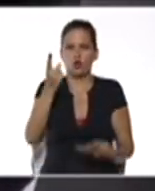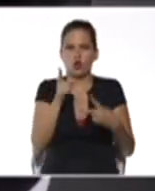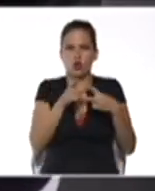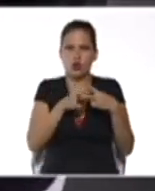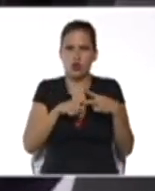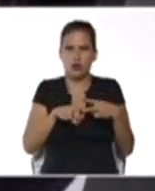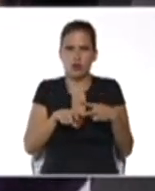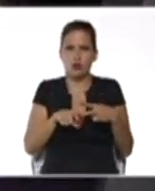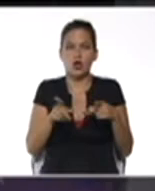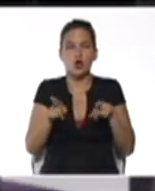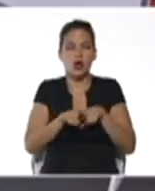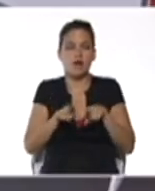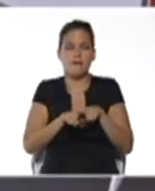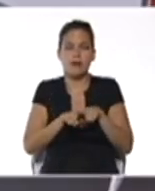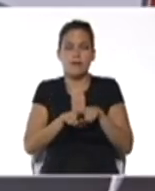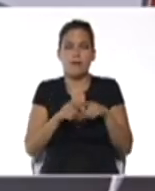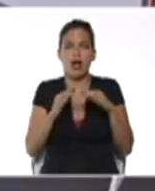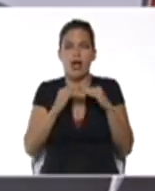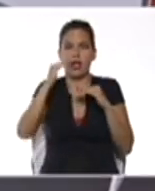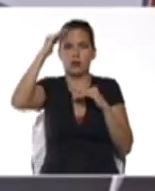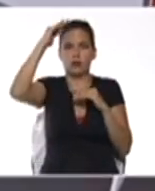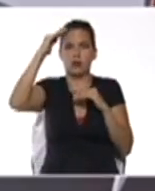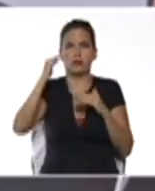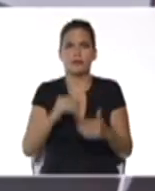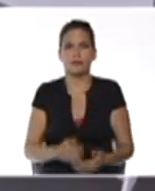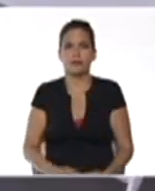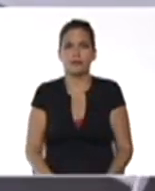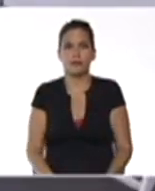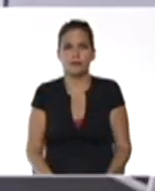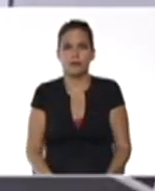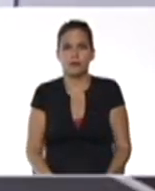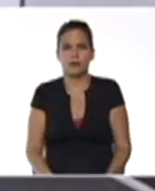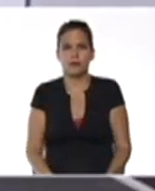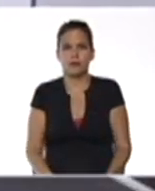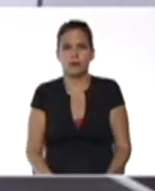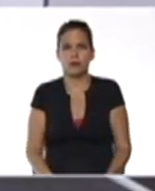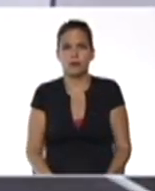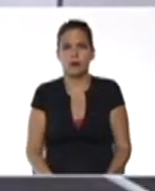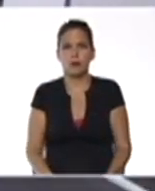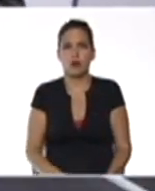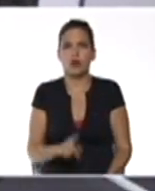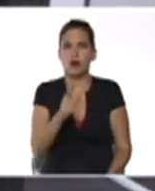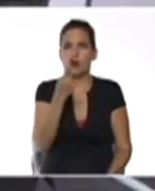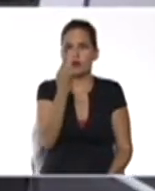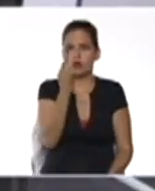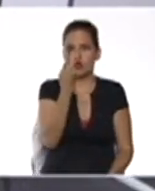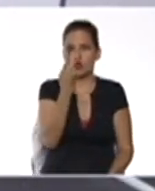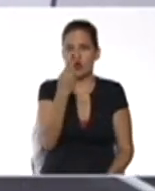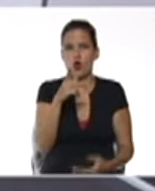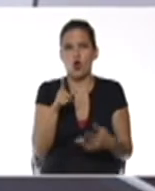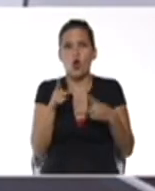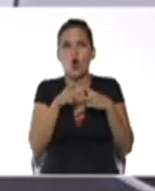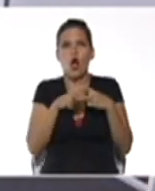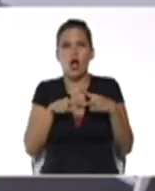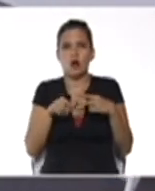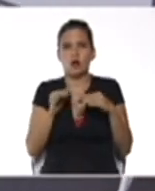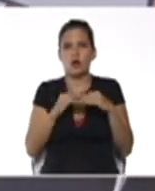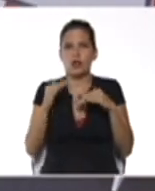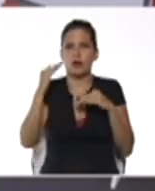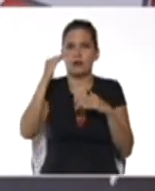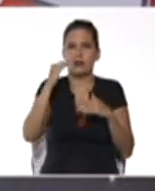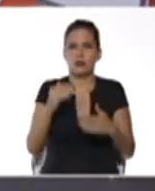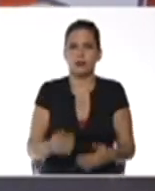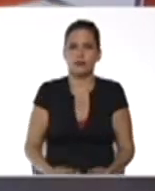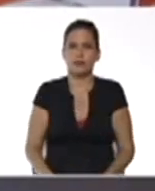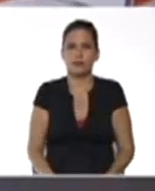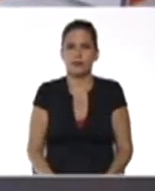altura. Entonces, vamos a considerar un ángulo de elevación en particular el